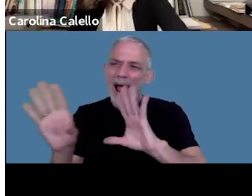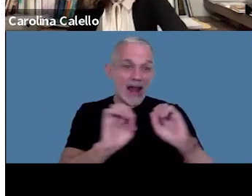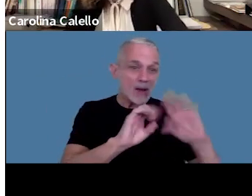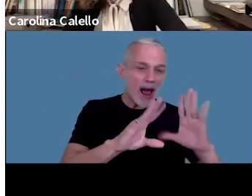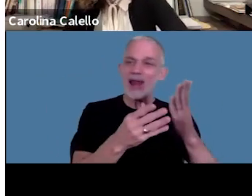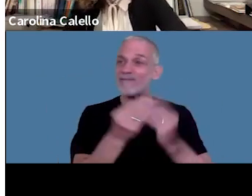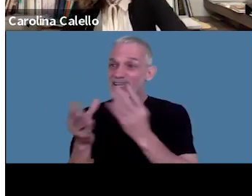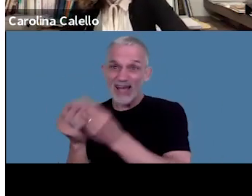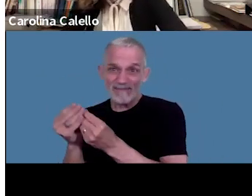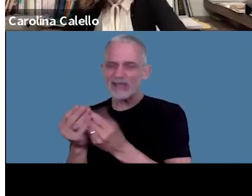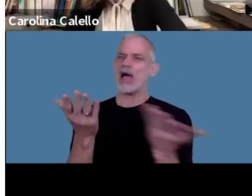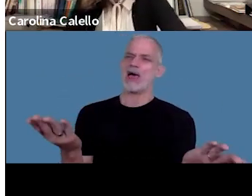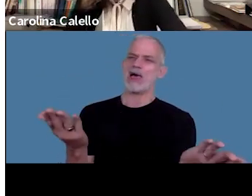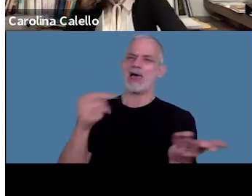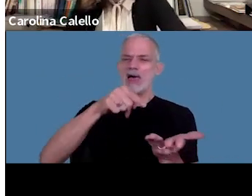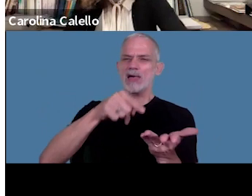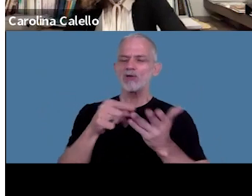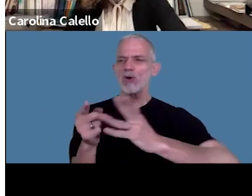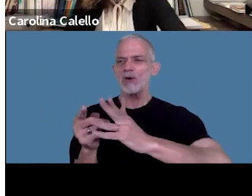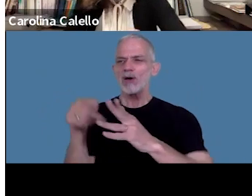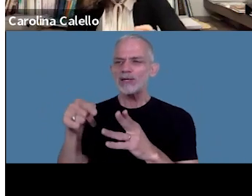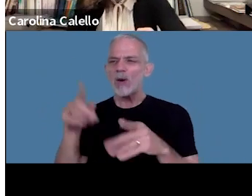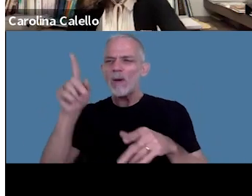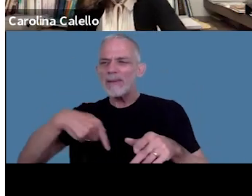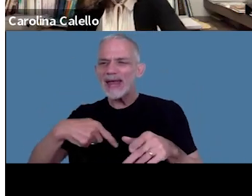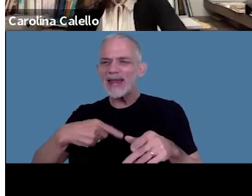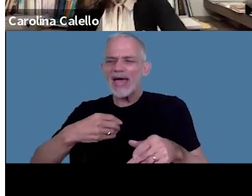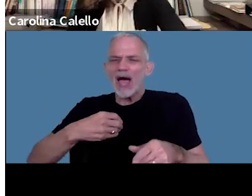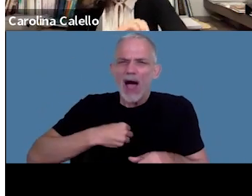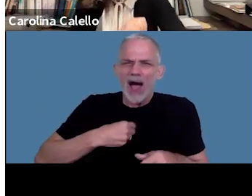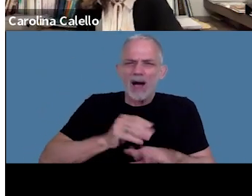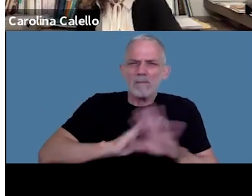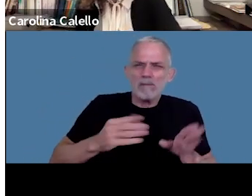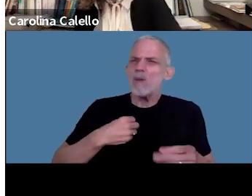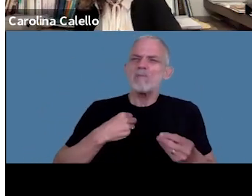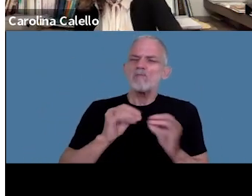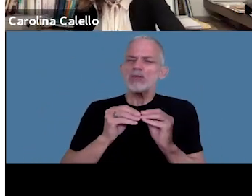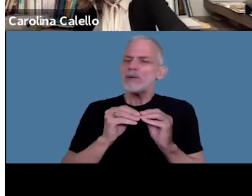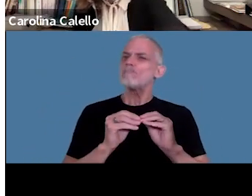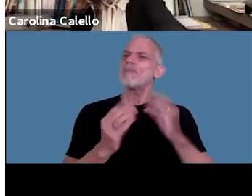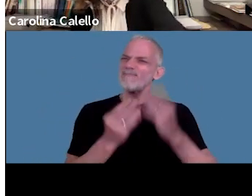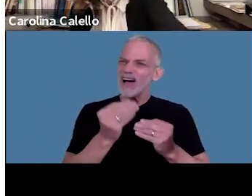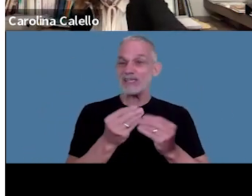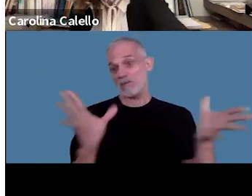causa lleva a un vicio en la motivación muchas veces aparecen combinadas